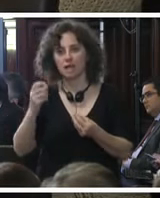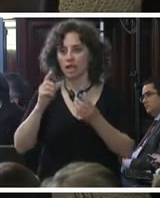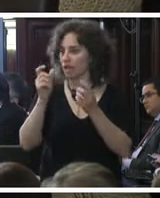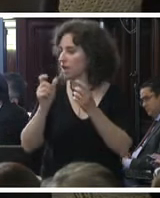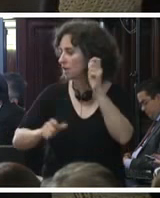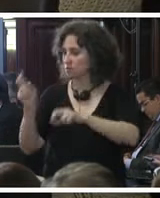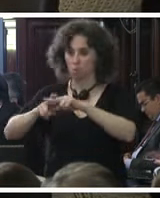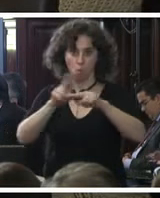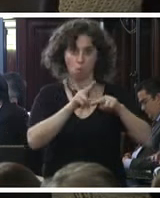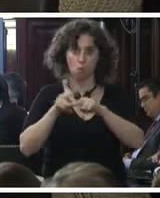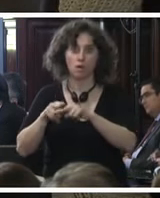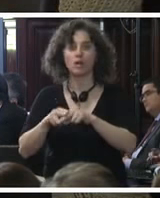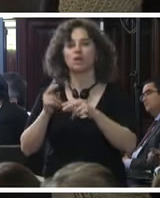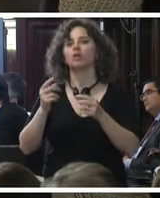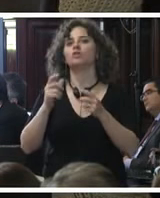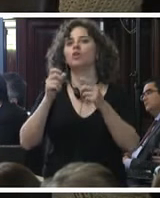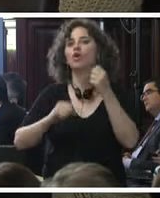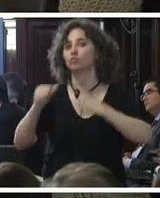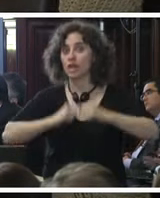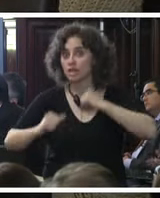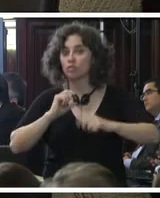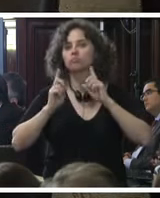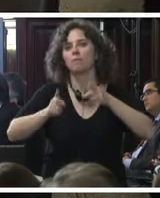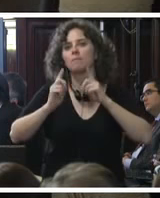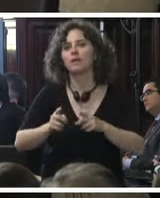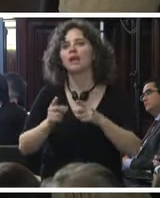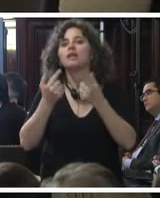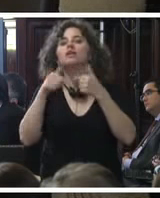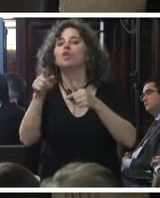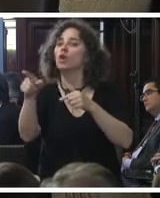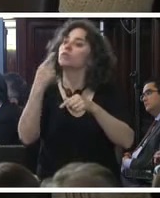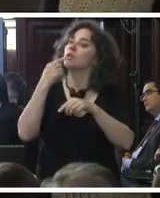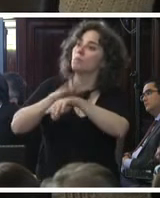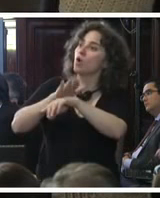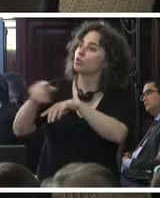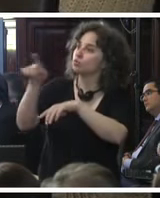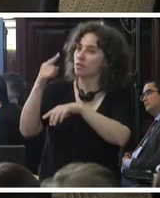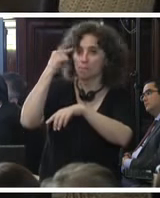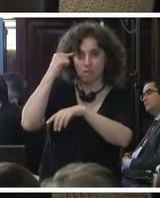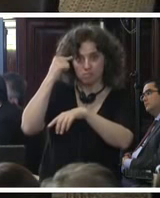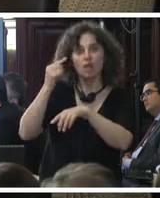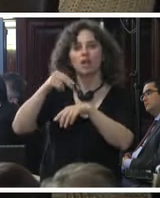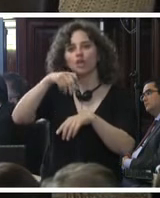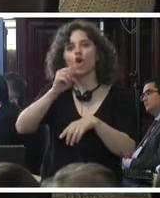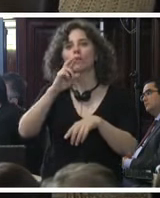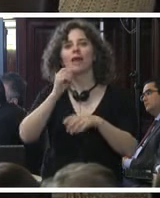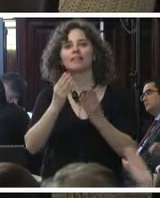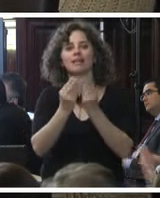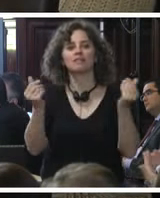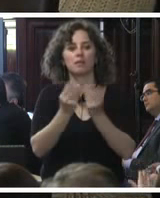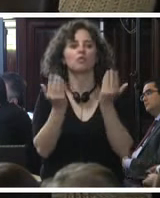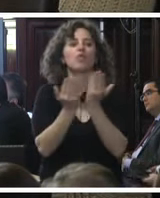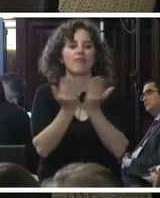mortales los normalistas heridos y lo haremos con los tiempos que ustedes consideren en el caso de normalistas desaparecidos el Estado